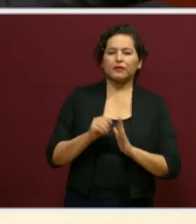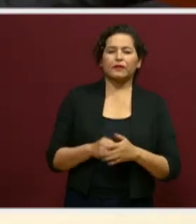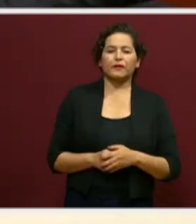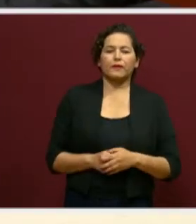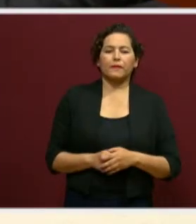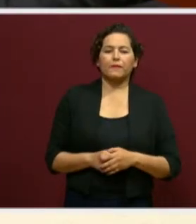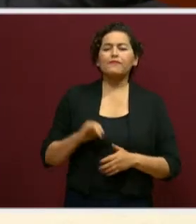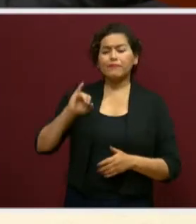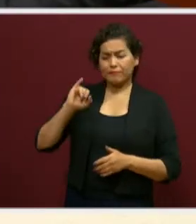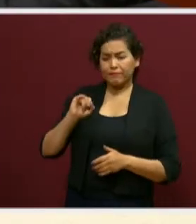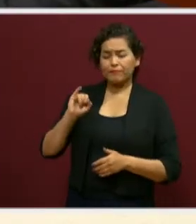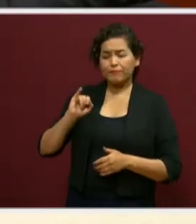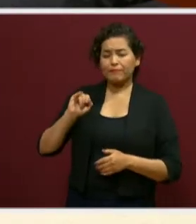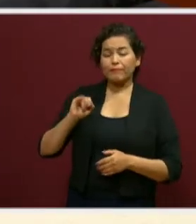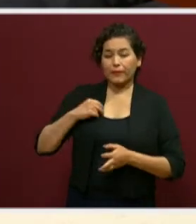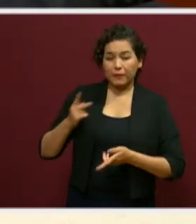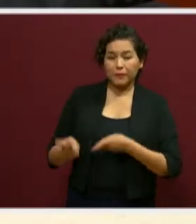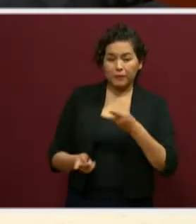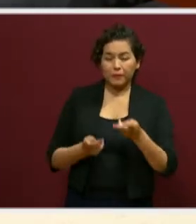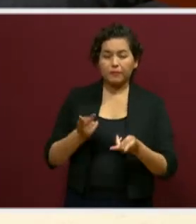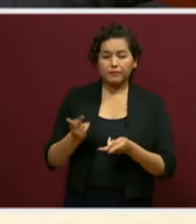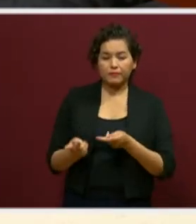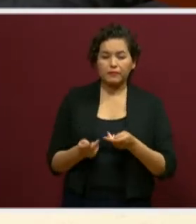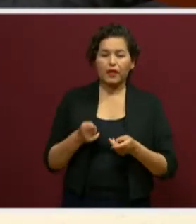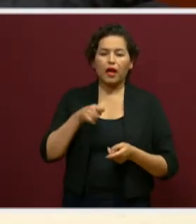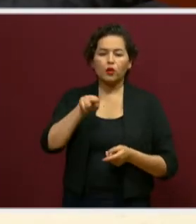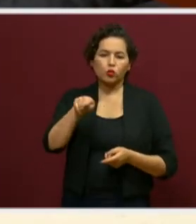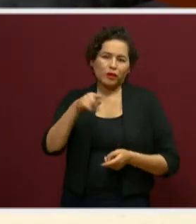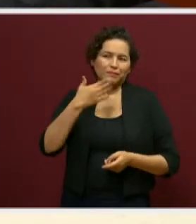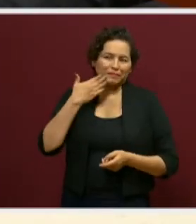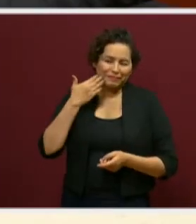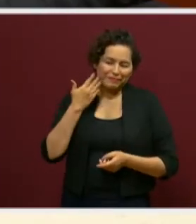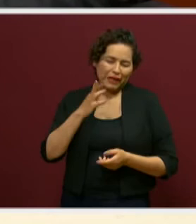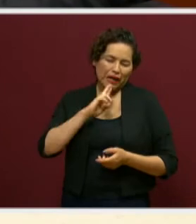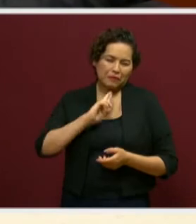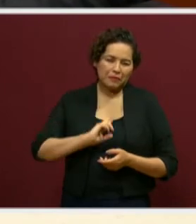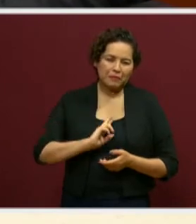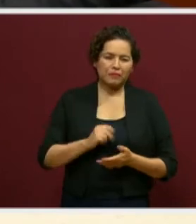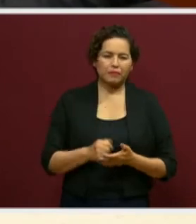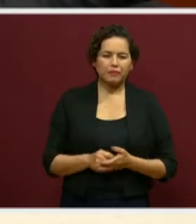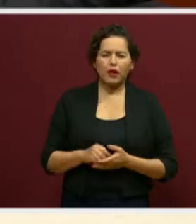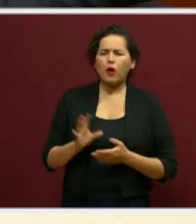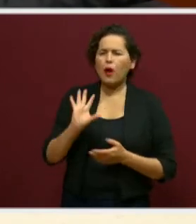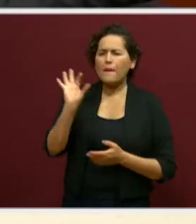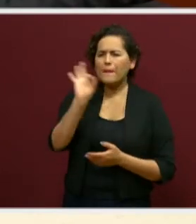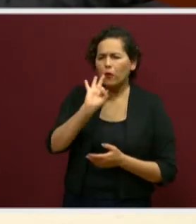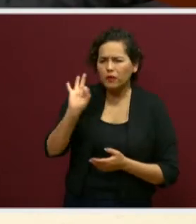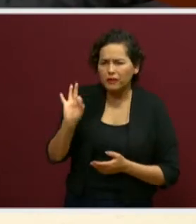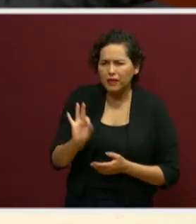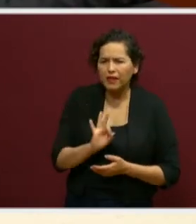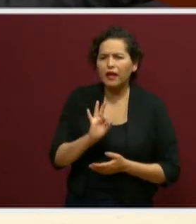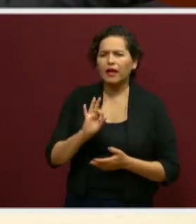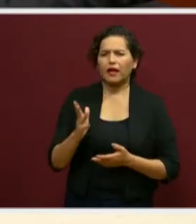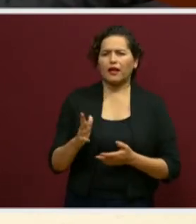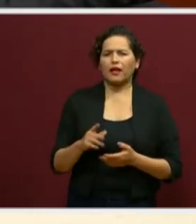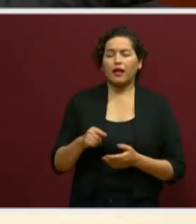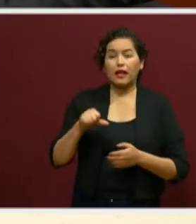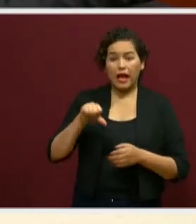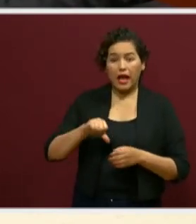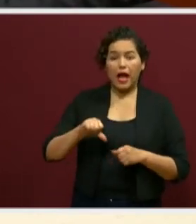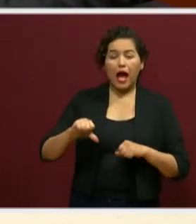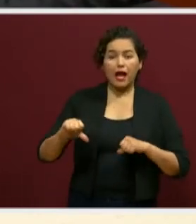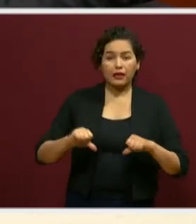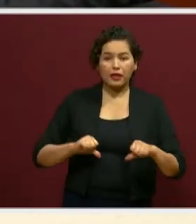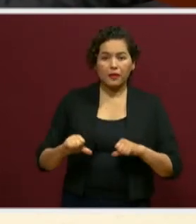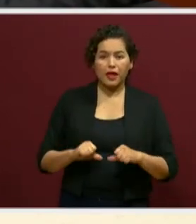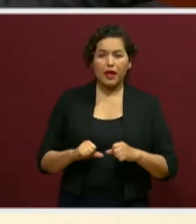haciendo las preguntas y amablemente nos irá contestando en qué porcentaje las acciones realizadas en la campaña